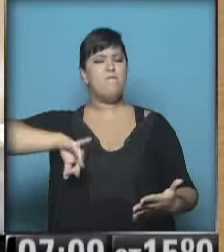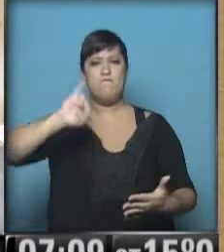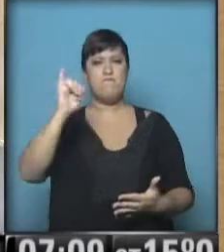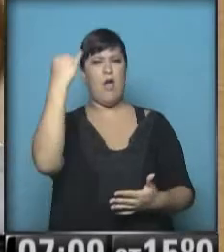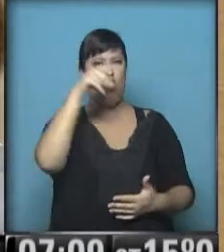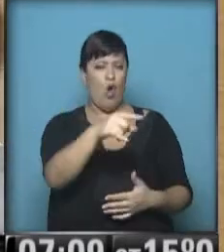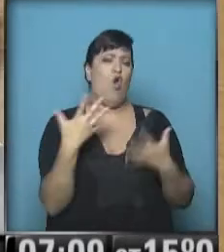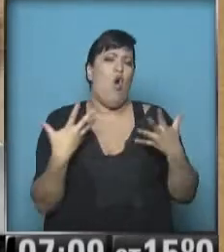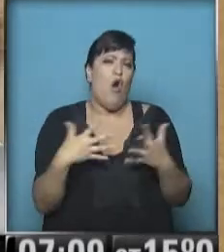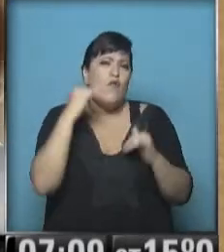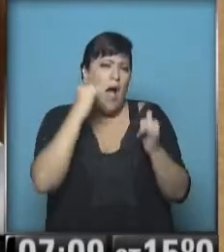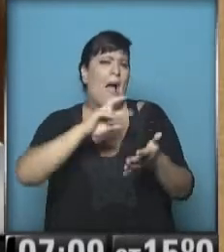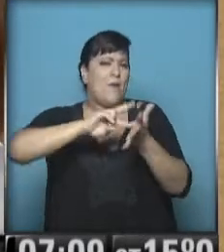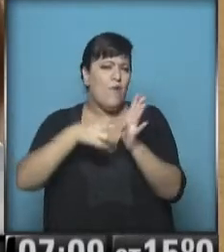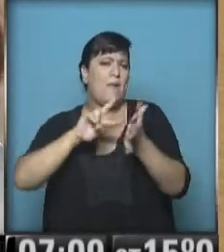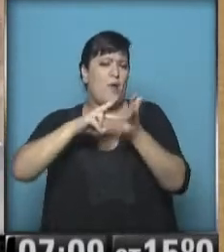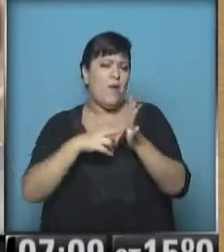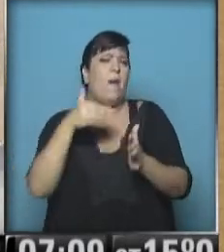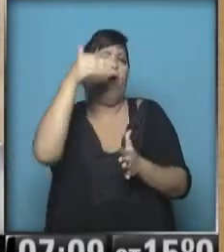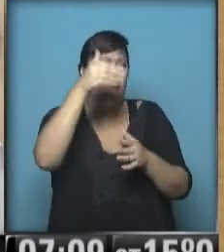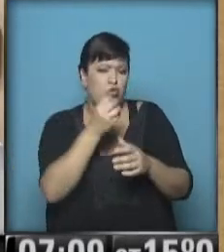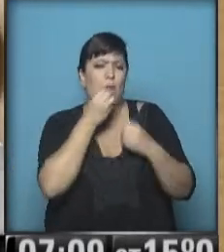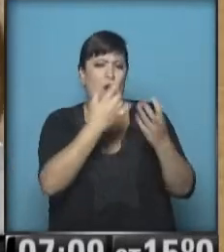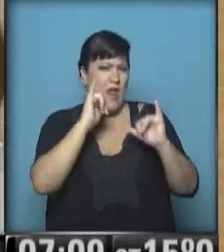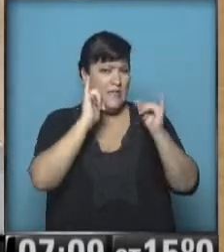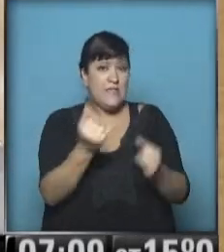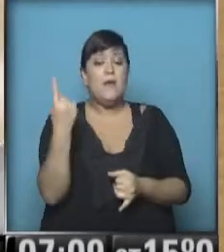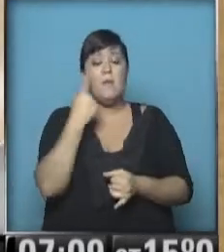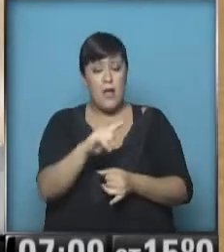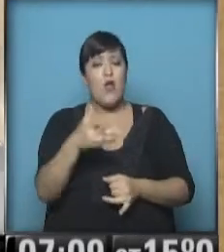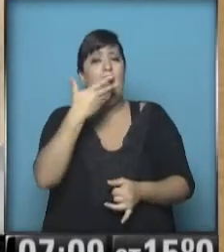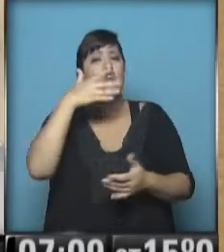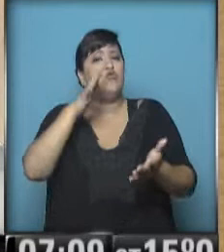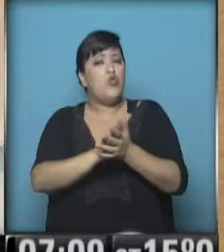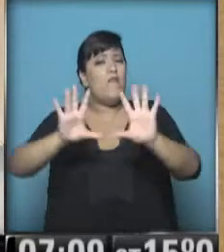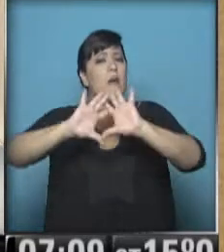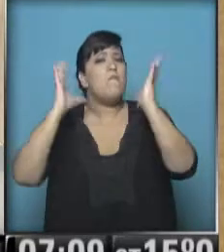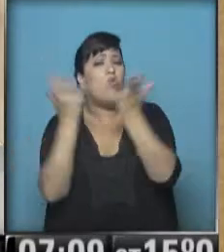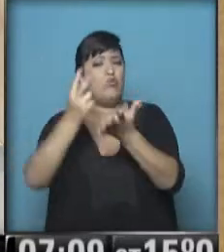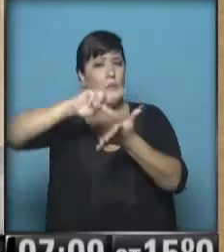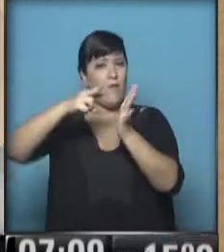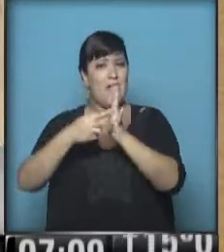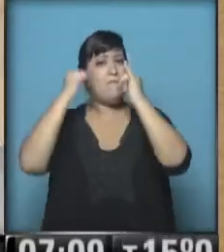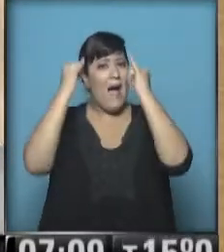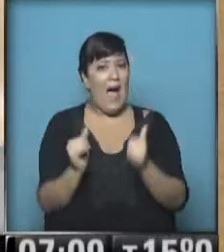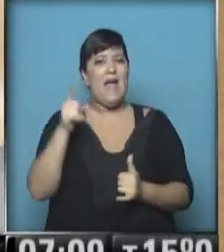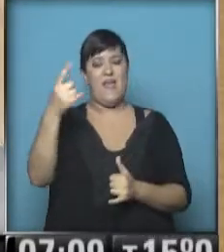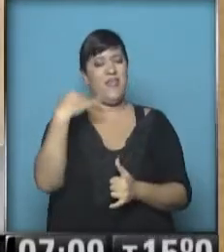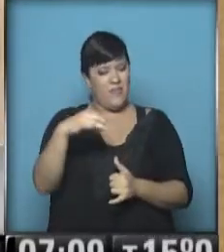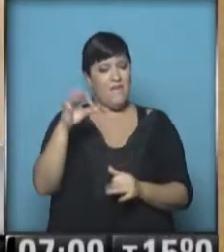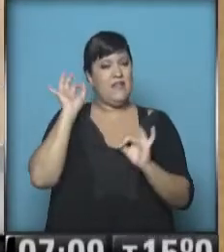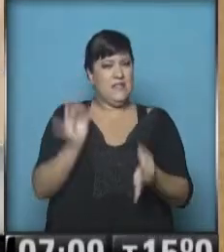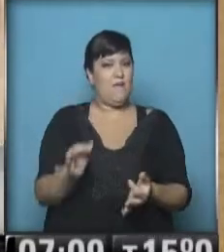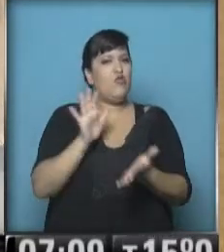con dificultades seguramente que hay mucho por hacer, pero recordó en el marco de la crisis mundial, no perder de vista ese dato nada menor.